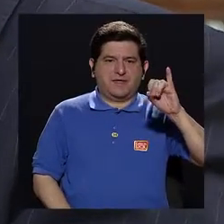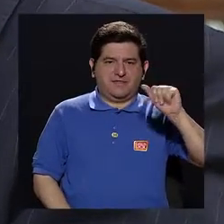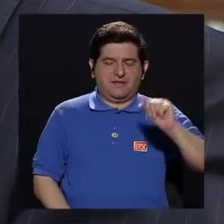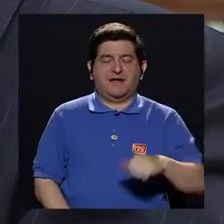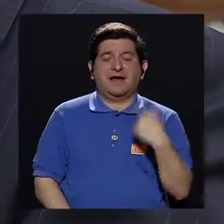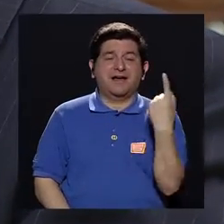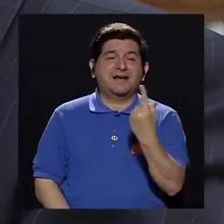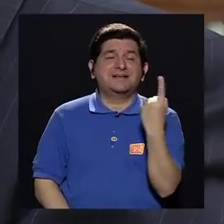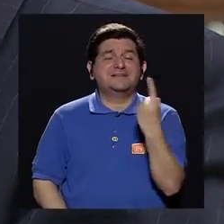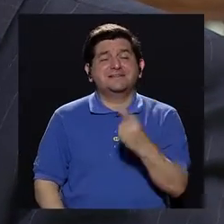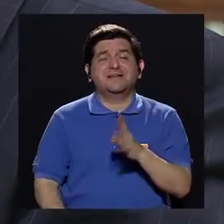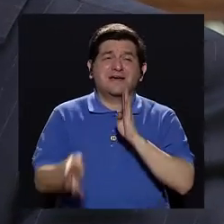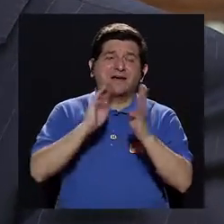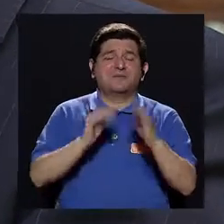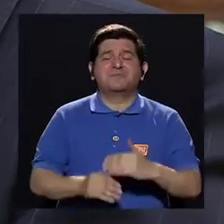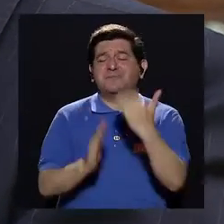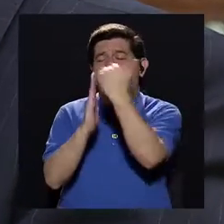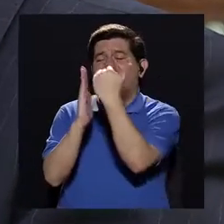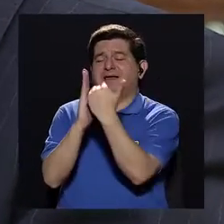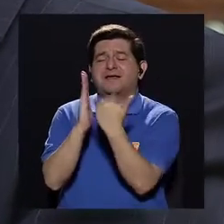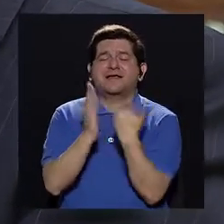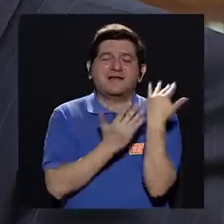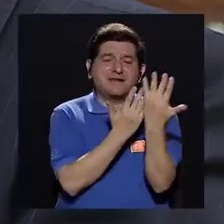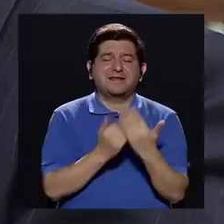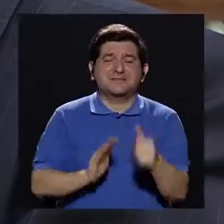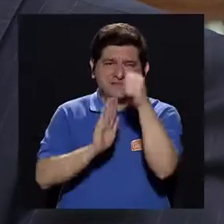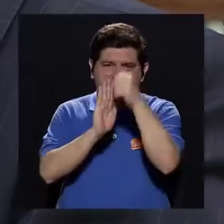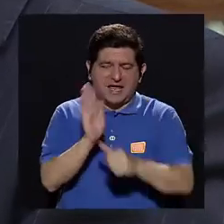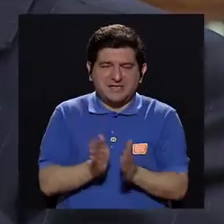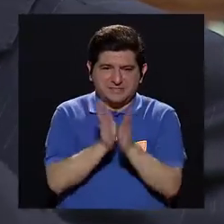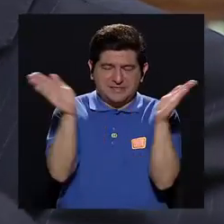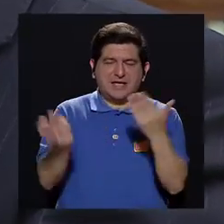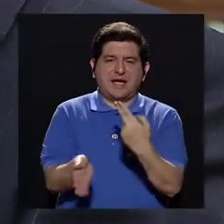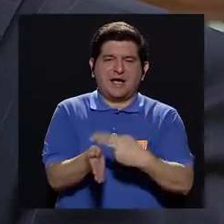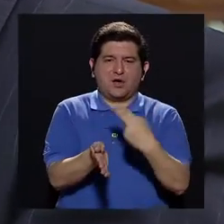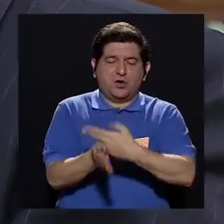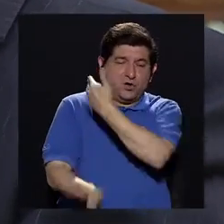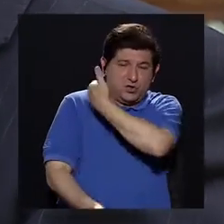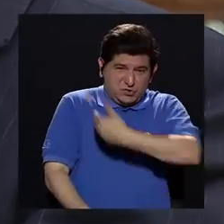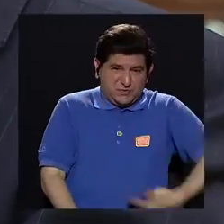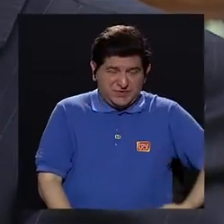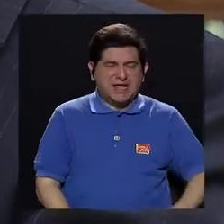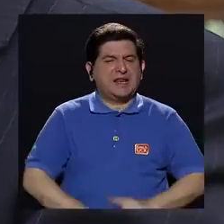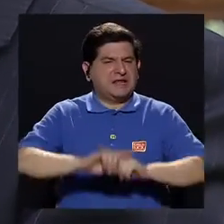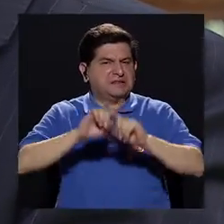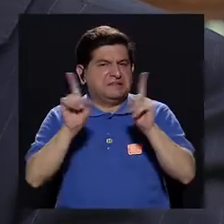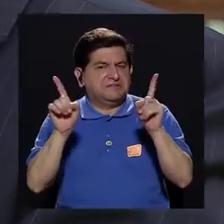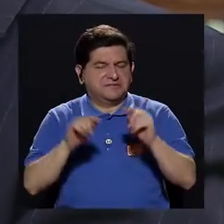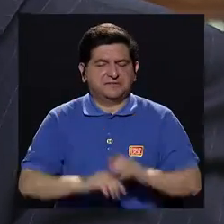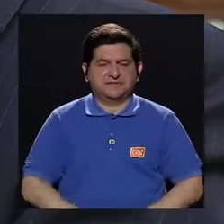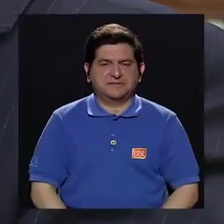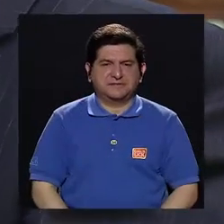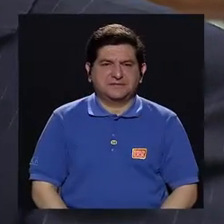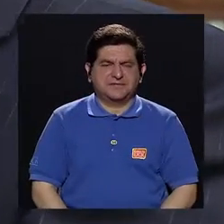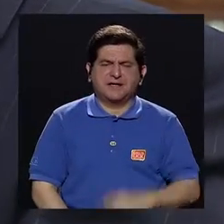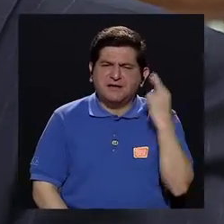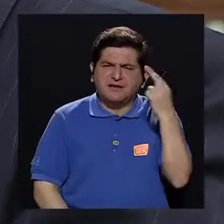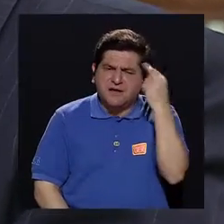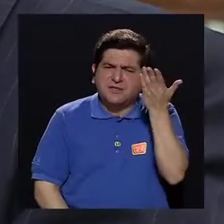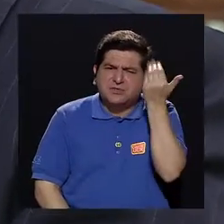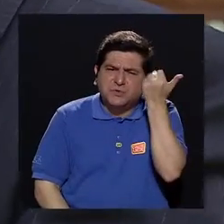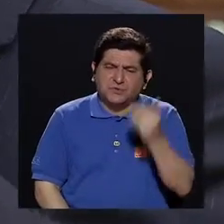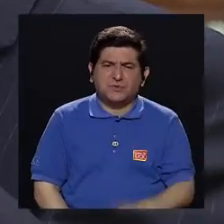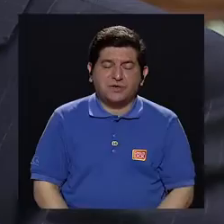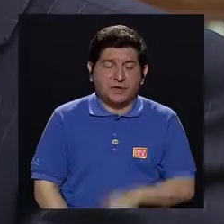que siempre se ha hablado de la lista de espera de cirugía general en el Hospital de Heredia ha sido un poquito diferente. ¿Por qué ha sido